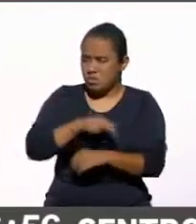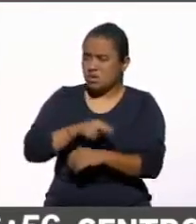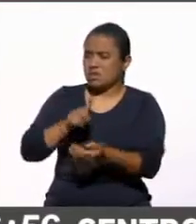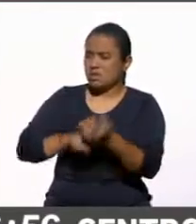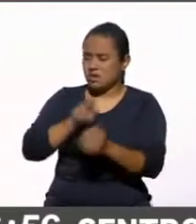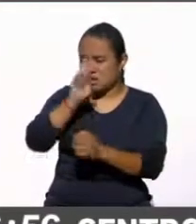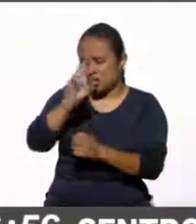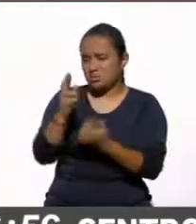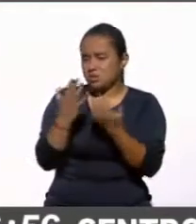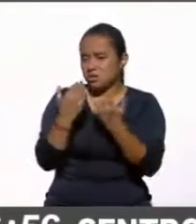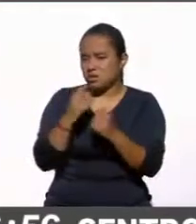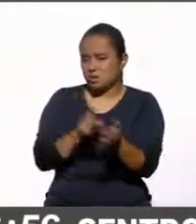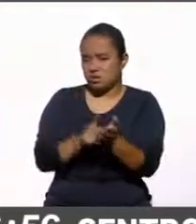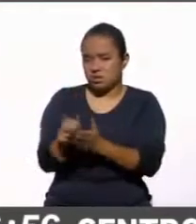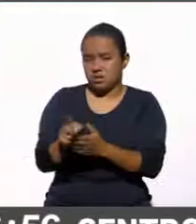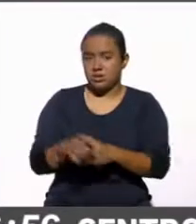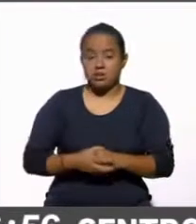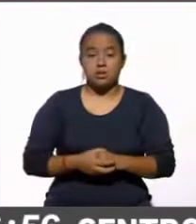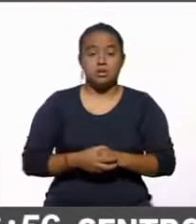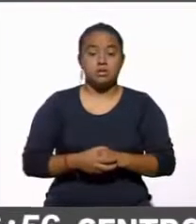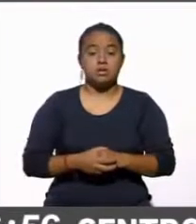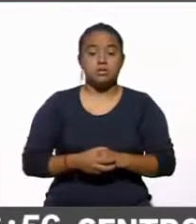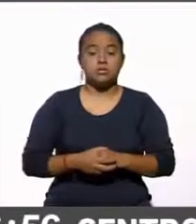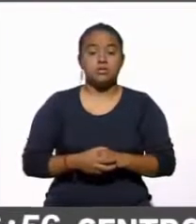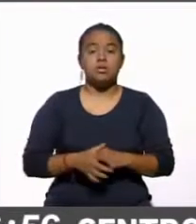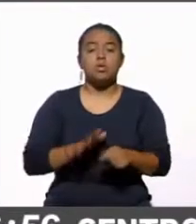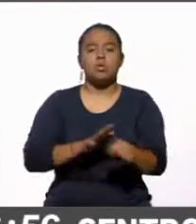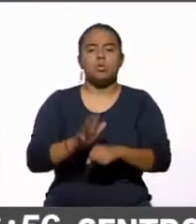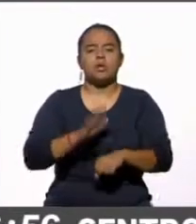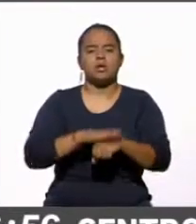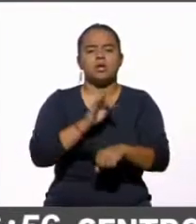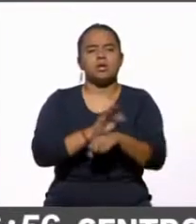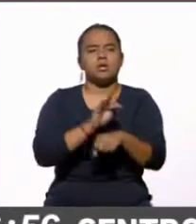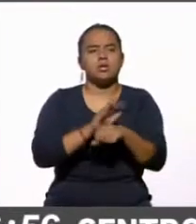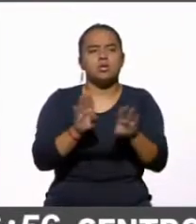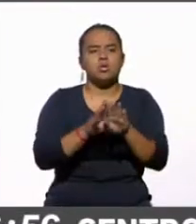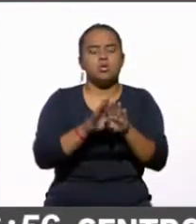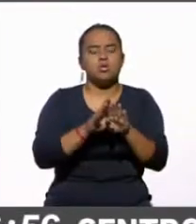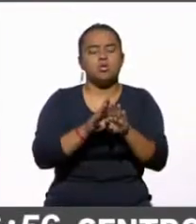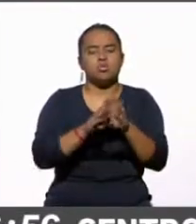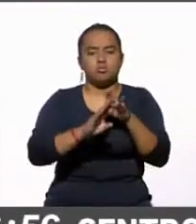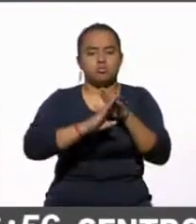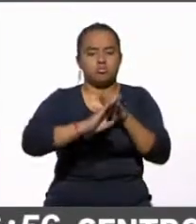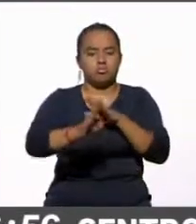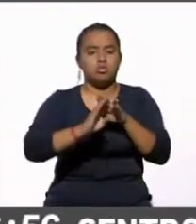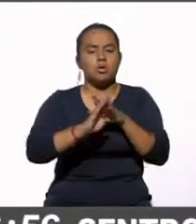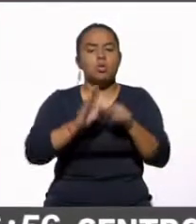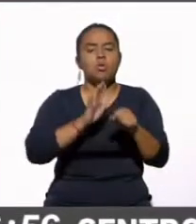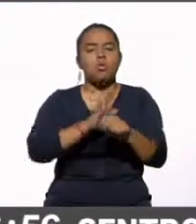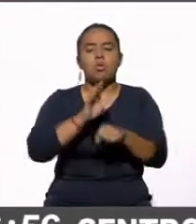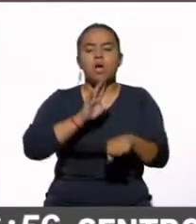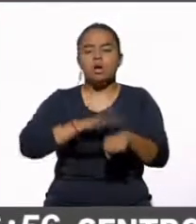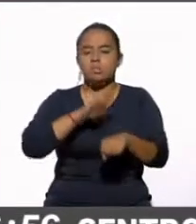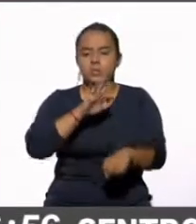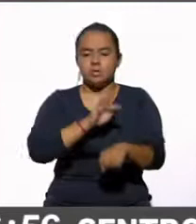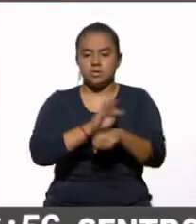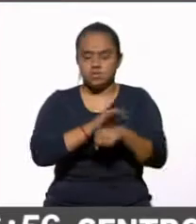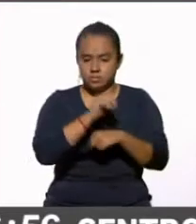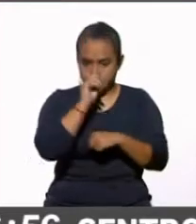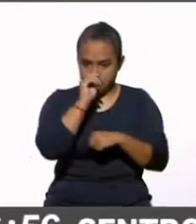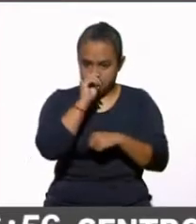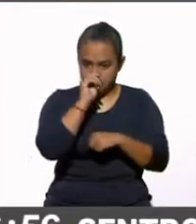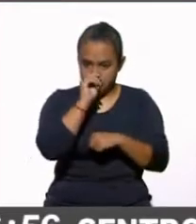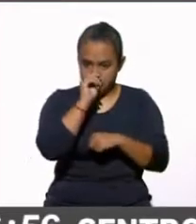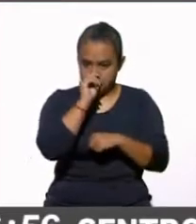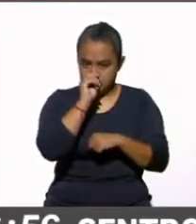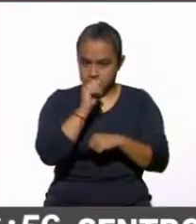Finalmente, preguntamos sobre a quién beneficia más tener un mayor control de los migrantes que vienen de Centroamérica y que